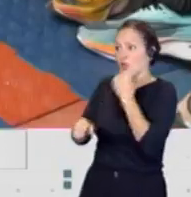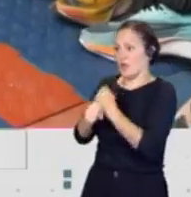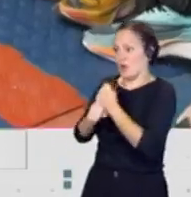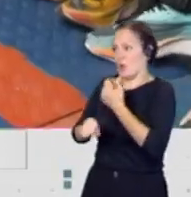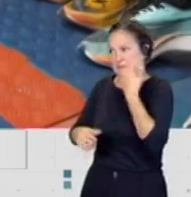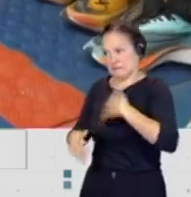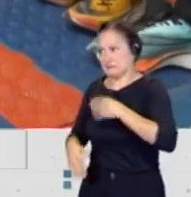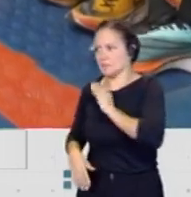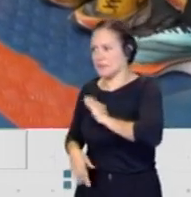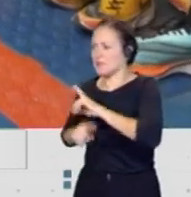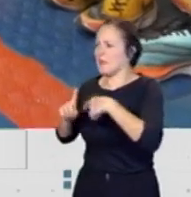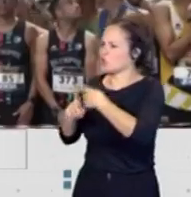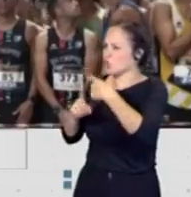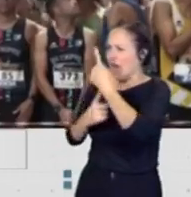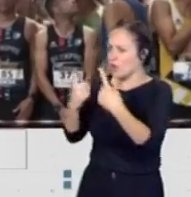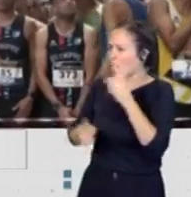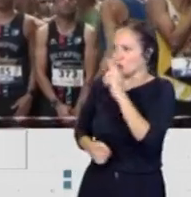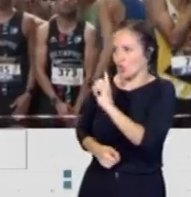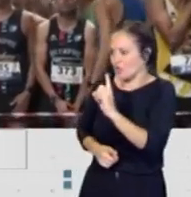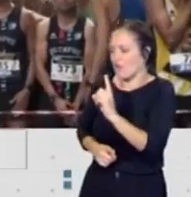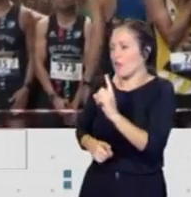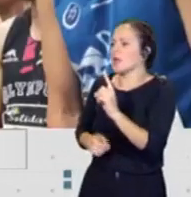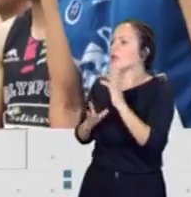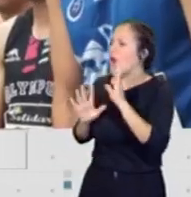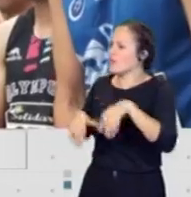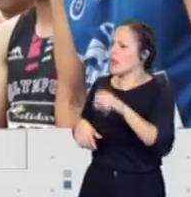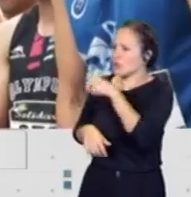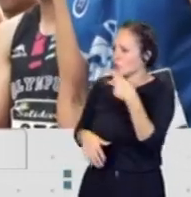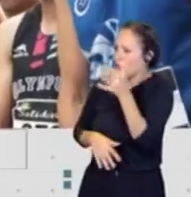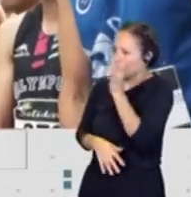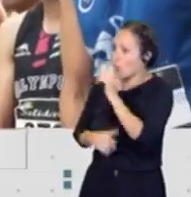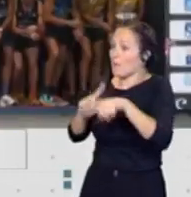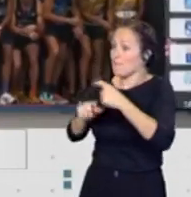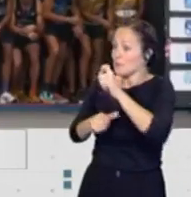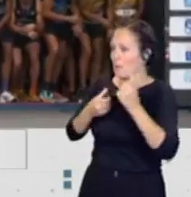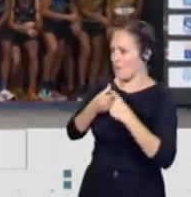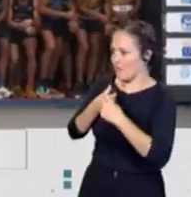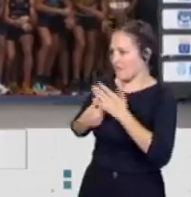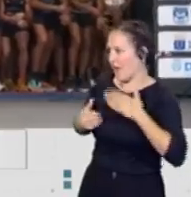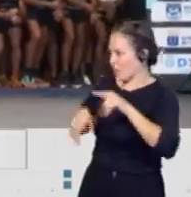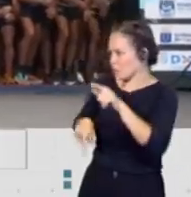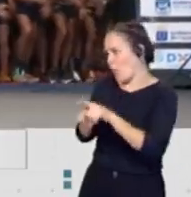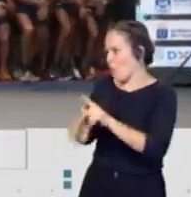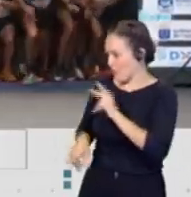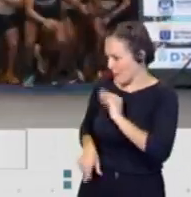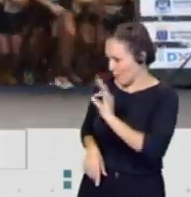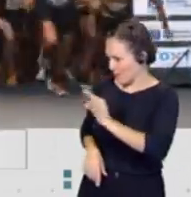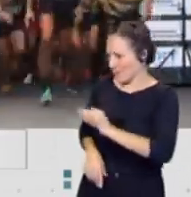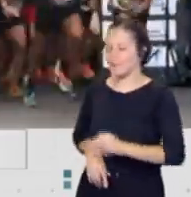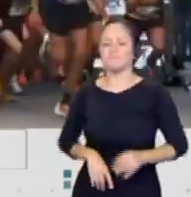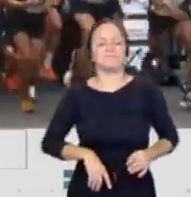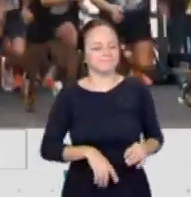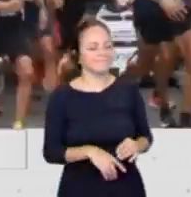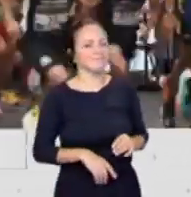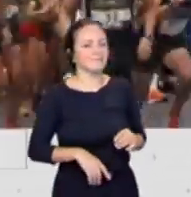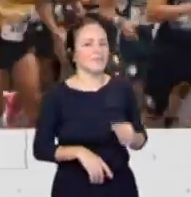muchas cositas que no se ven y que salga todo tan bien, que tanta gente quiera participar y estar ahí, pues para ustedes debe ser un premio también. Sí, yo siempre digo que